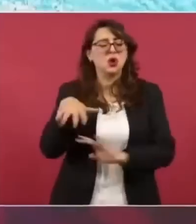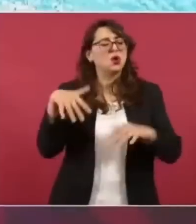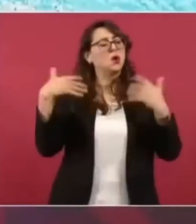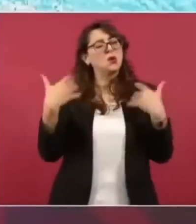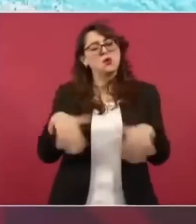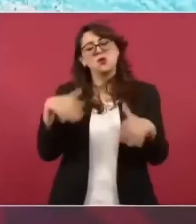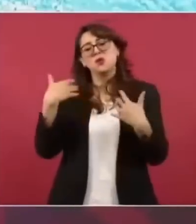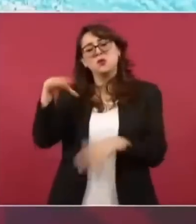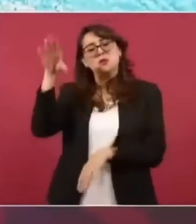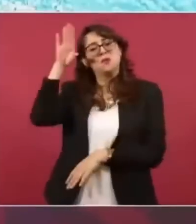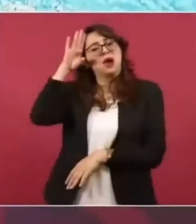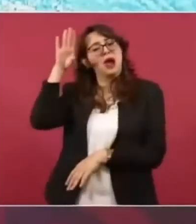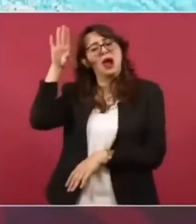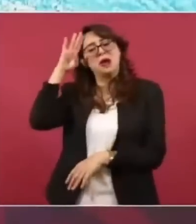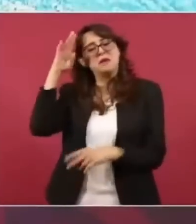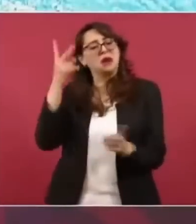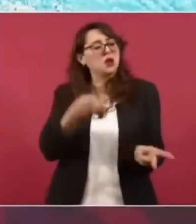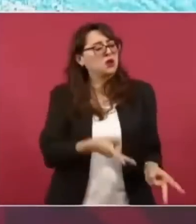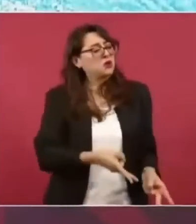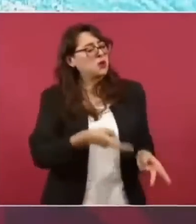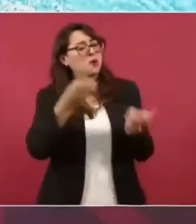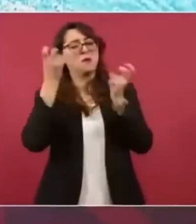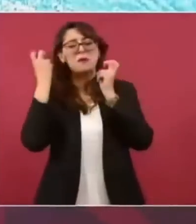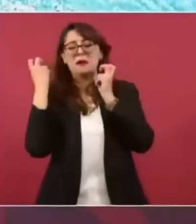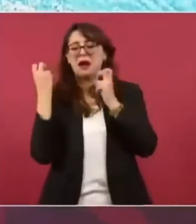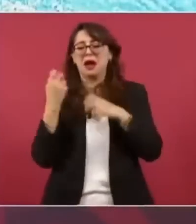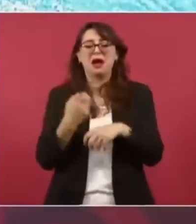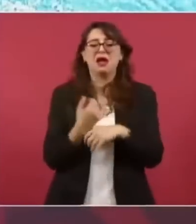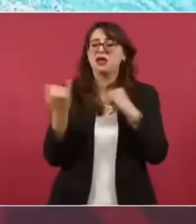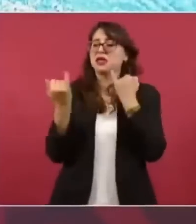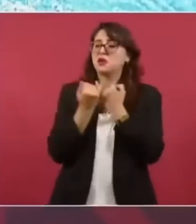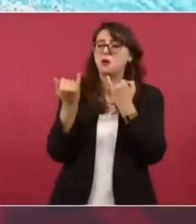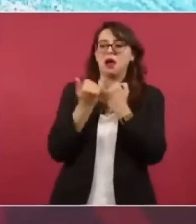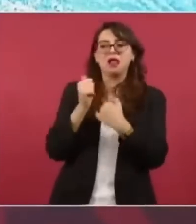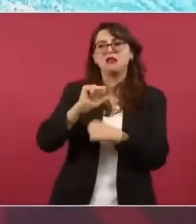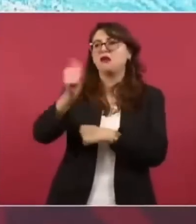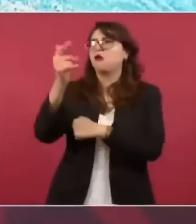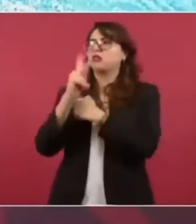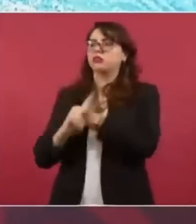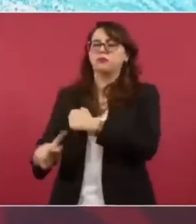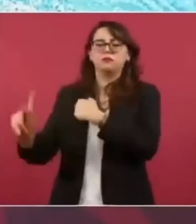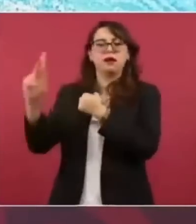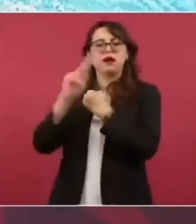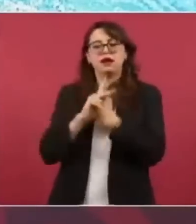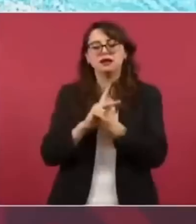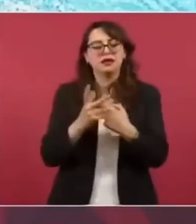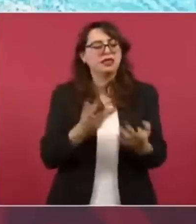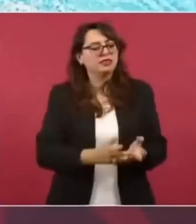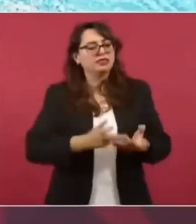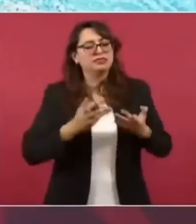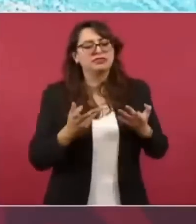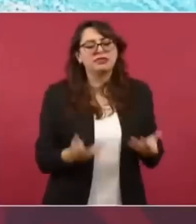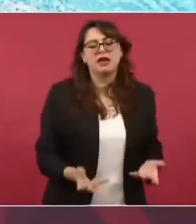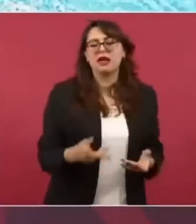México convertido no sé qué país como respeto tanto a otros países